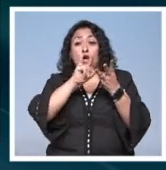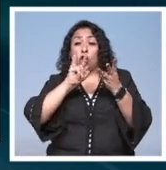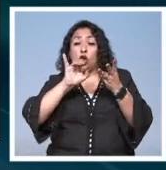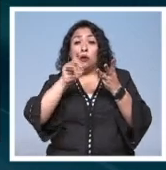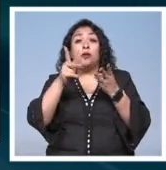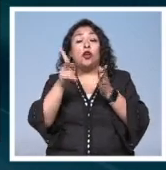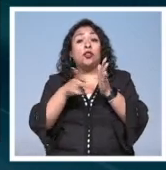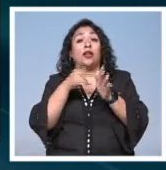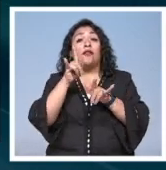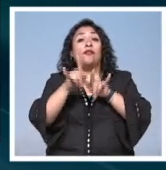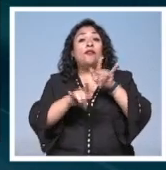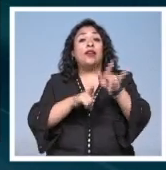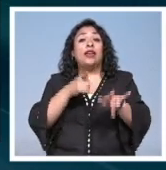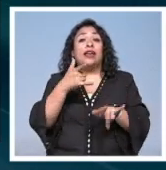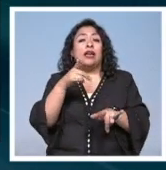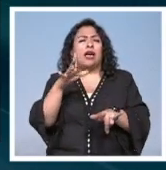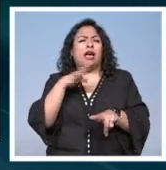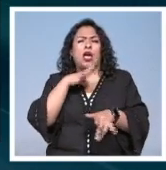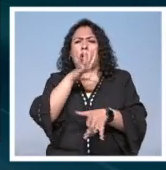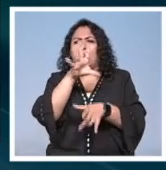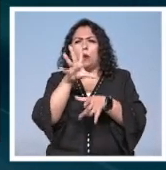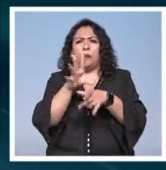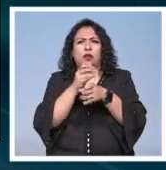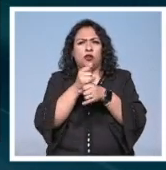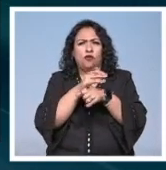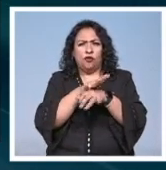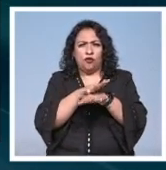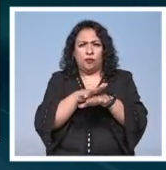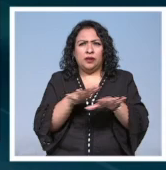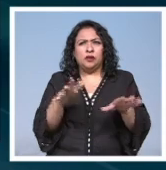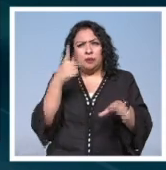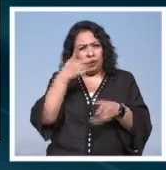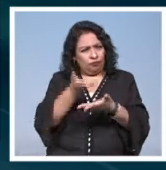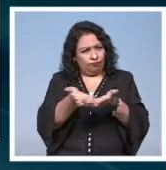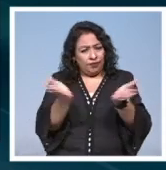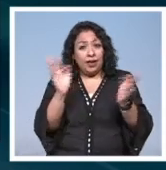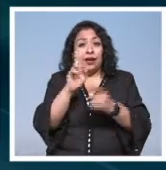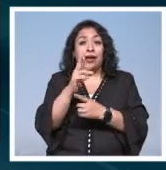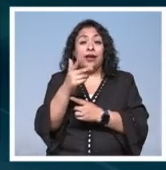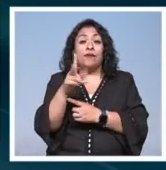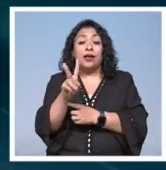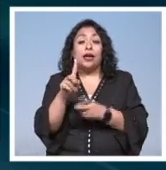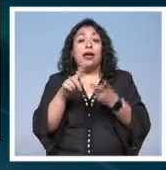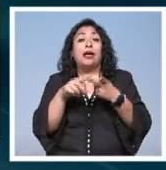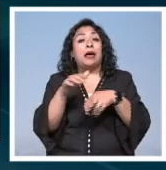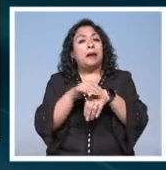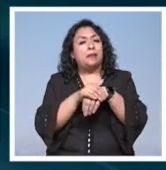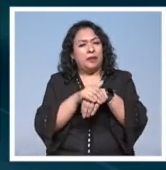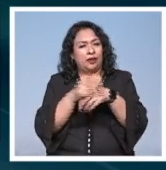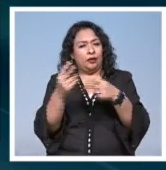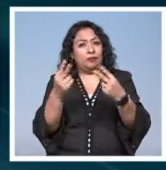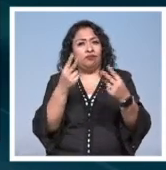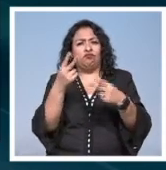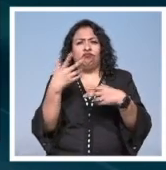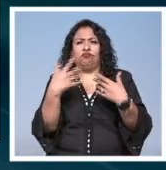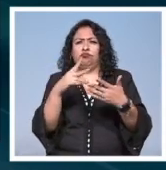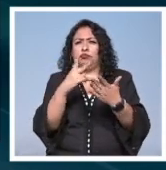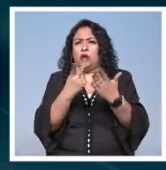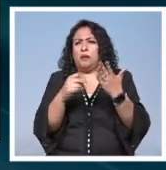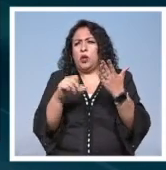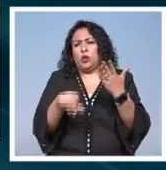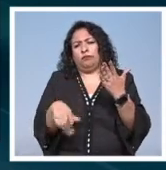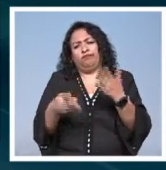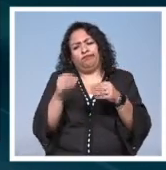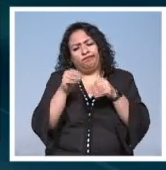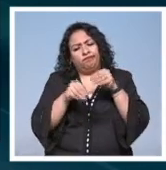la Feria Geek y tenemos absolutamente todos los detalles para ustedes. Rafael Gacier y Llegas, amigos, amigas, qué gran programa les